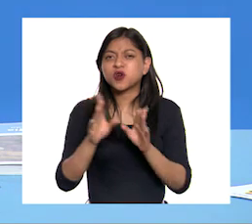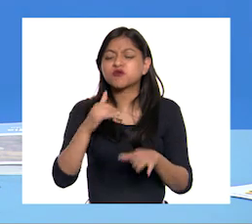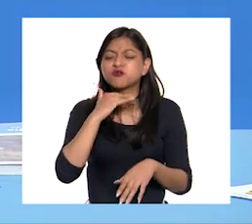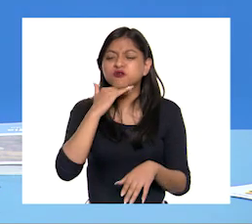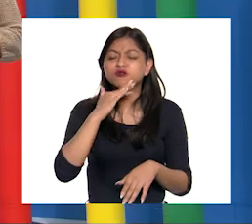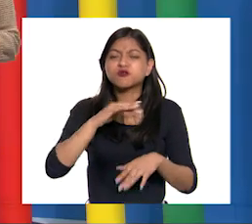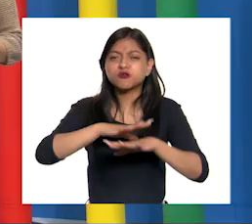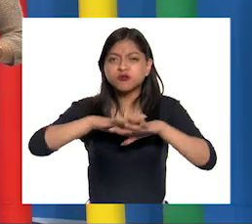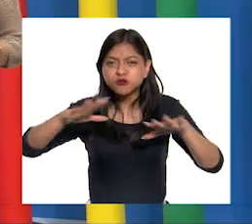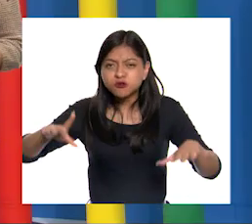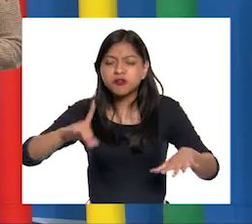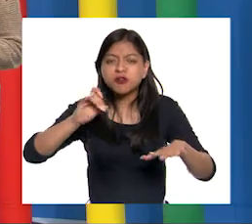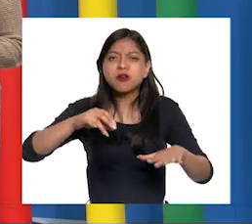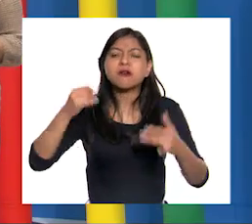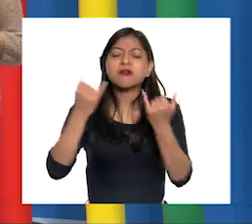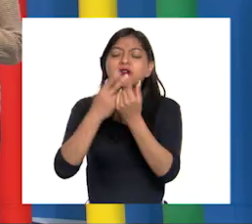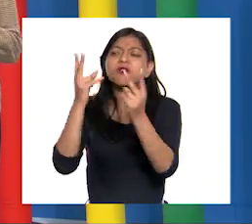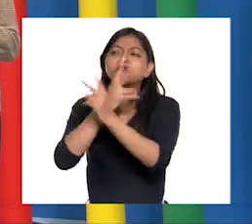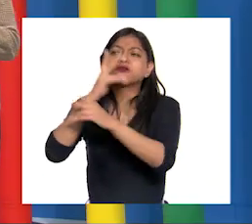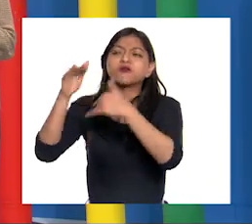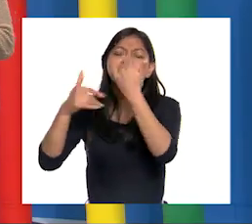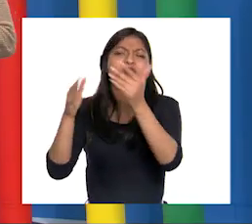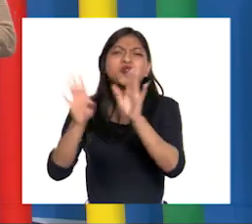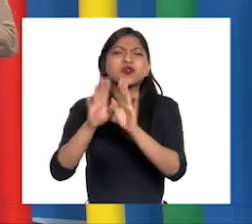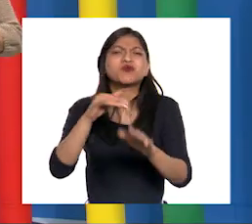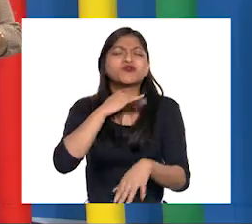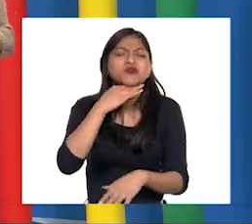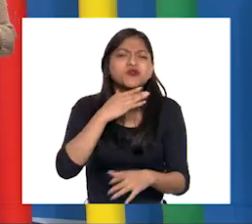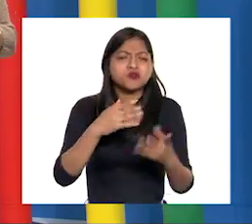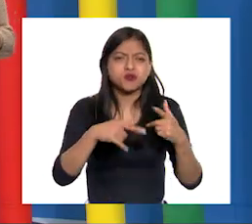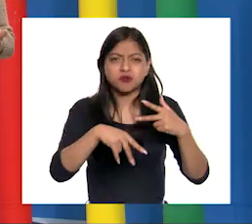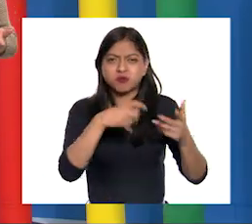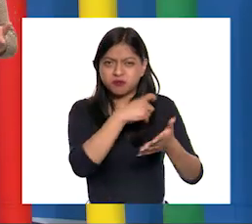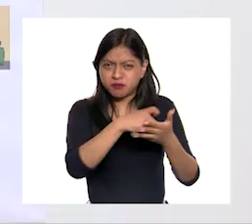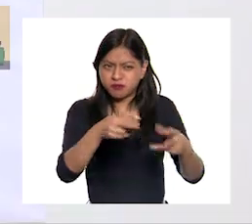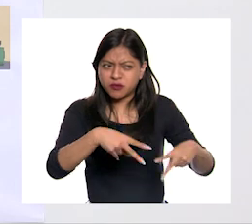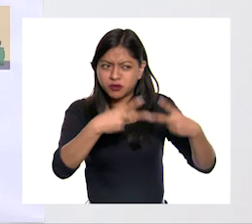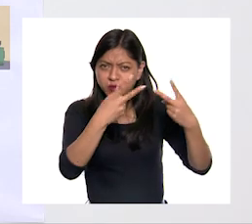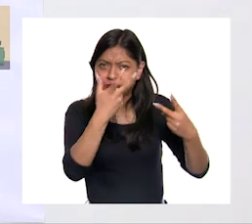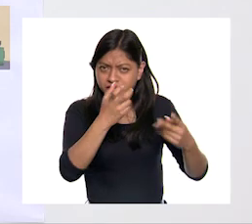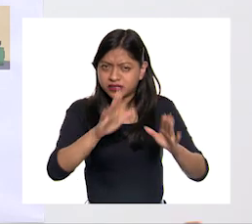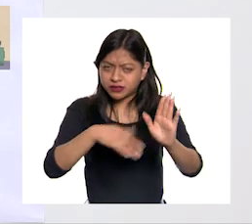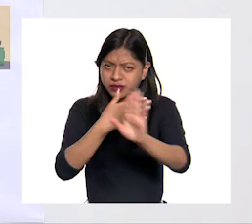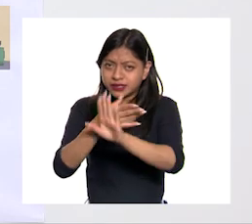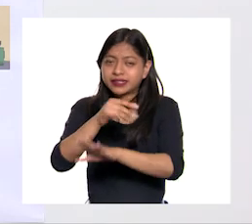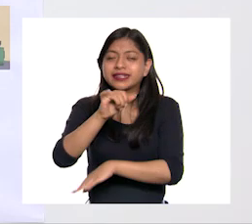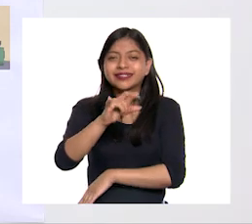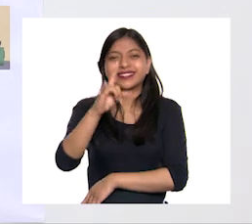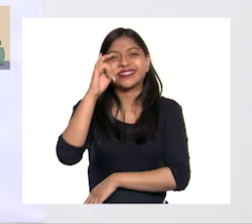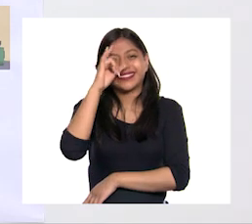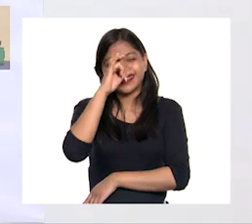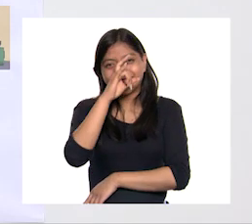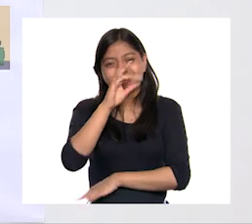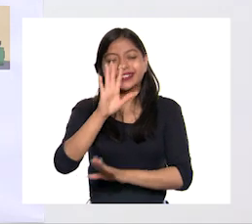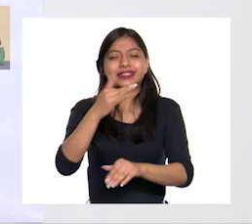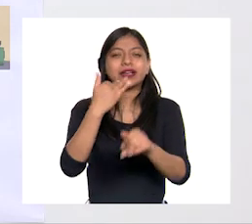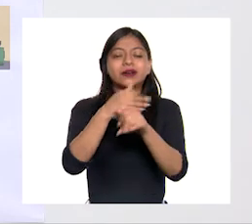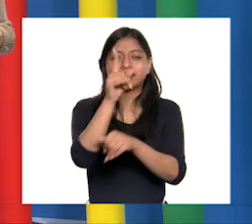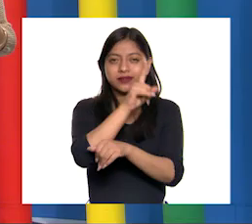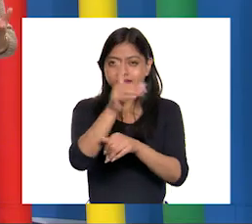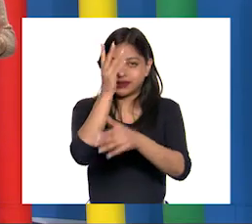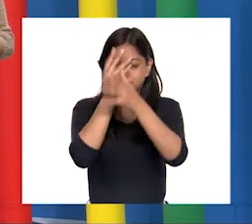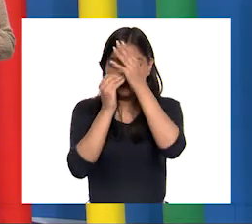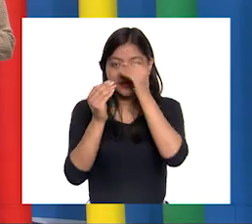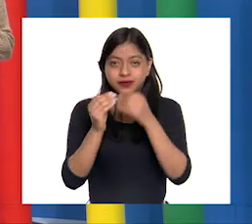Bueno, también ya lo tenemos señalado en nuestro organizador gráfico Es complejo identificar cómo contamina el comercio